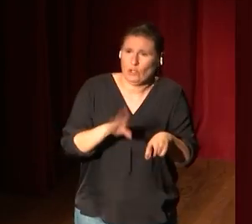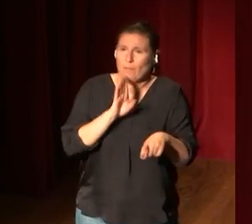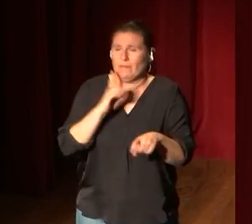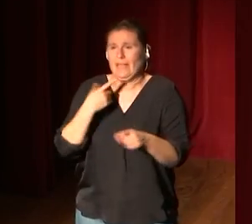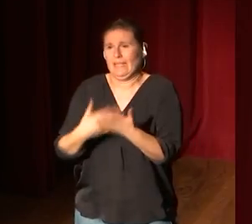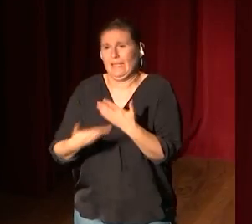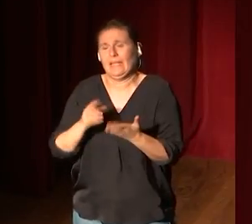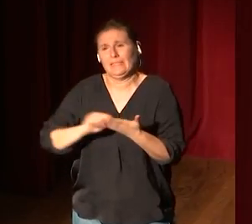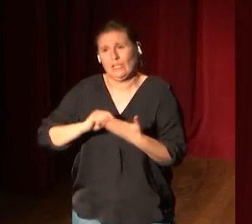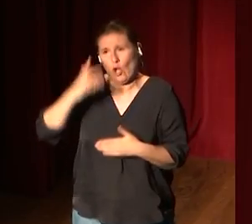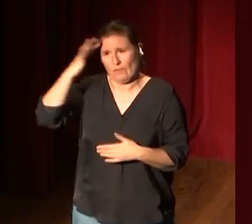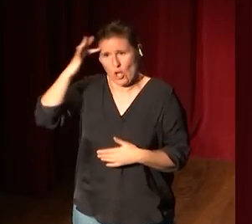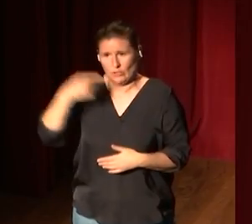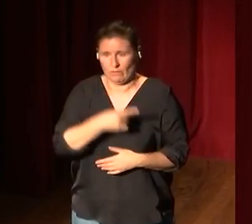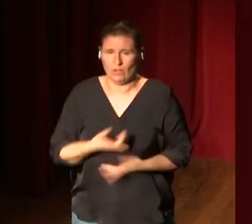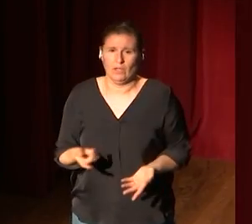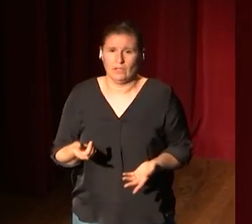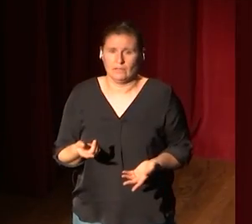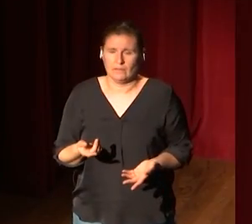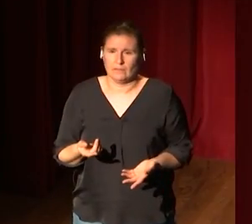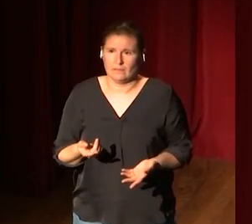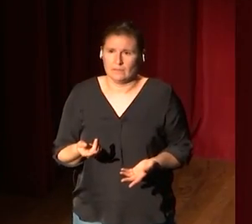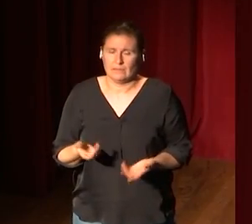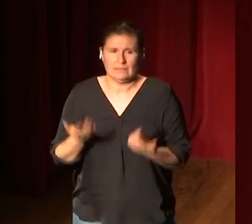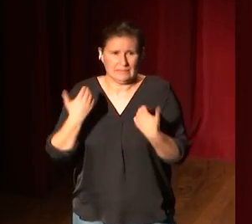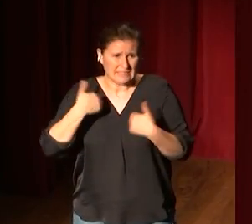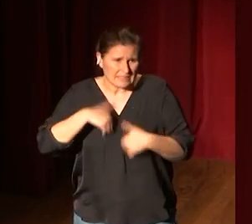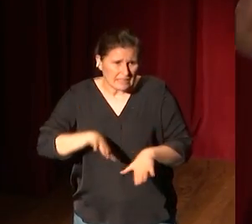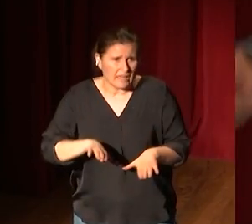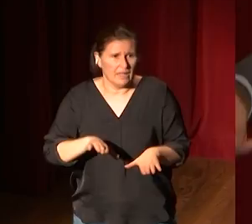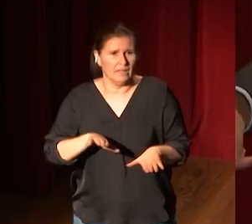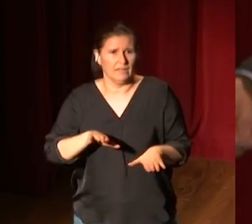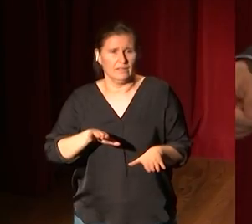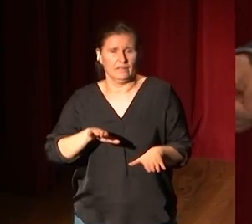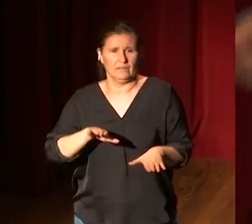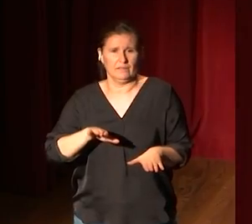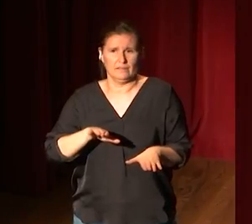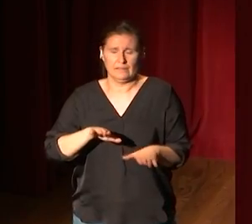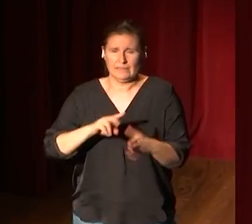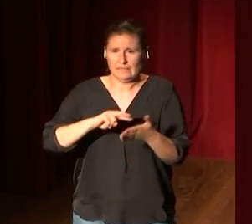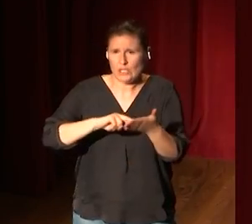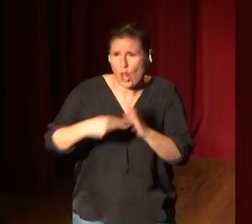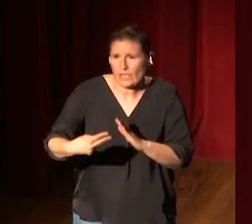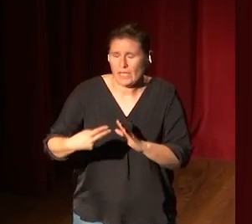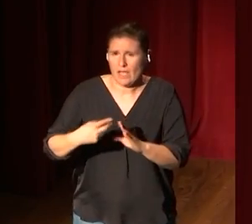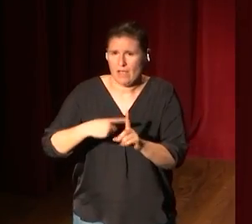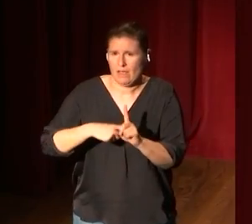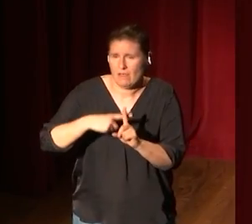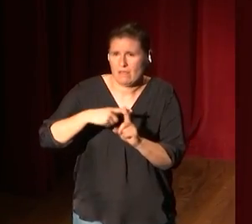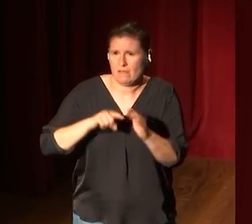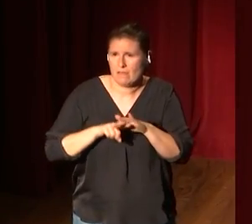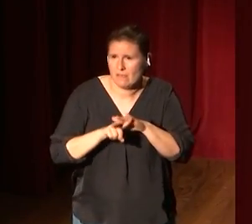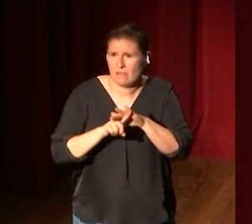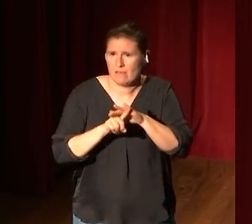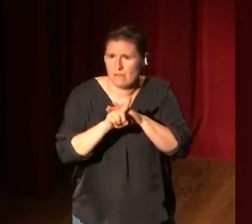casi moral, es decir, hasta cuánto hemos subido el globo de la tecnología, el